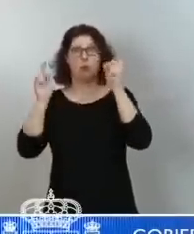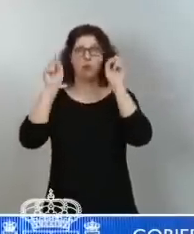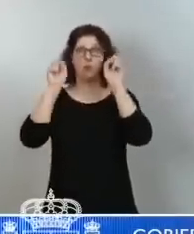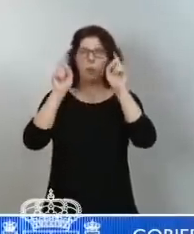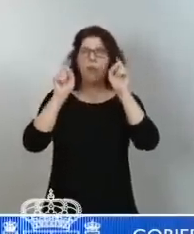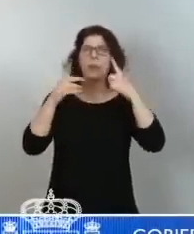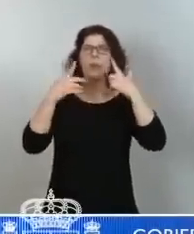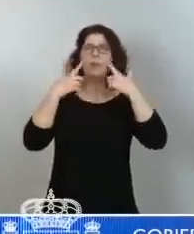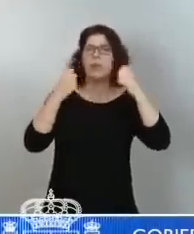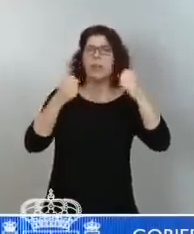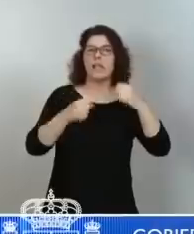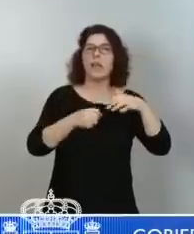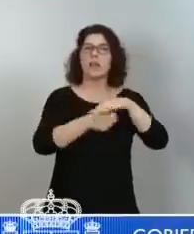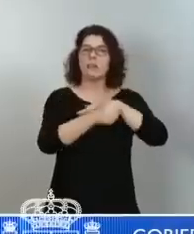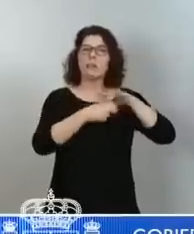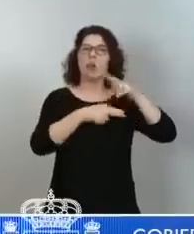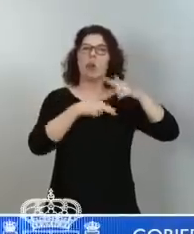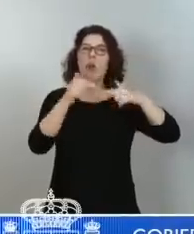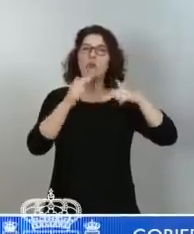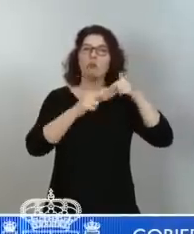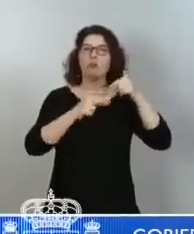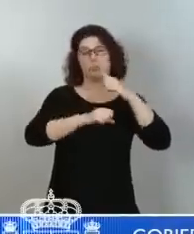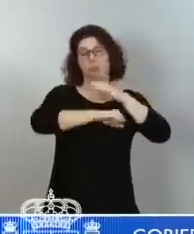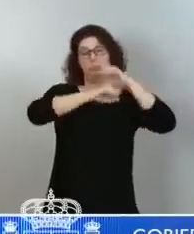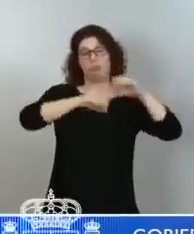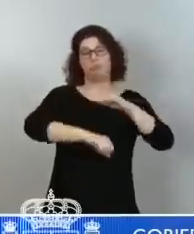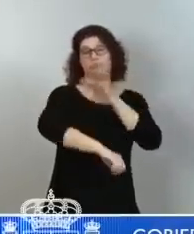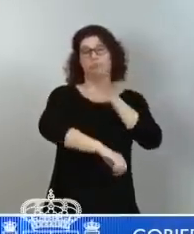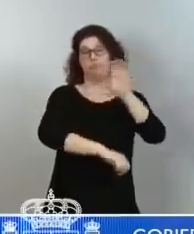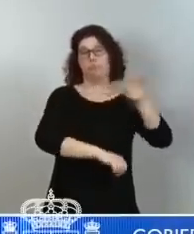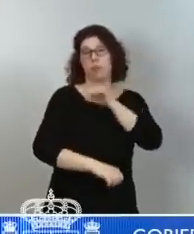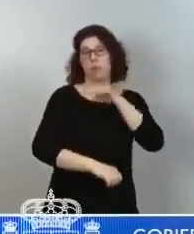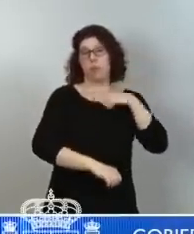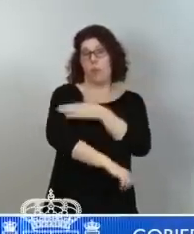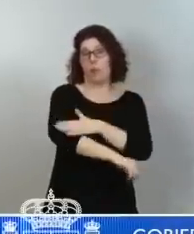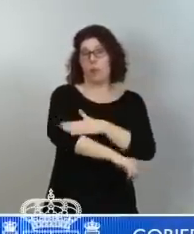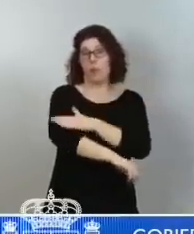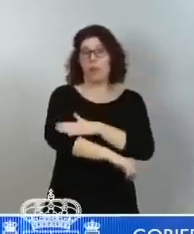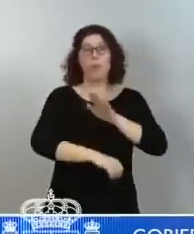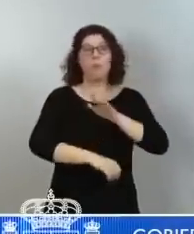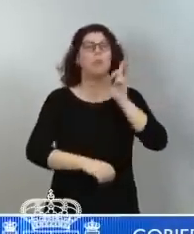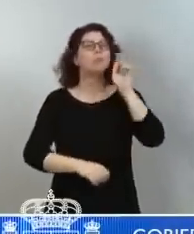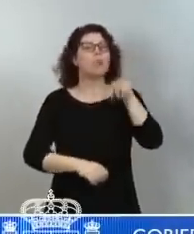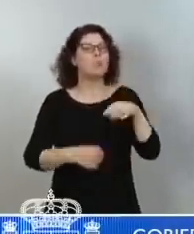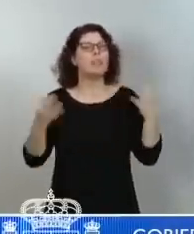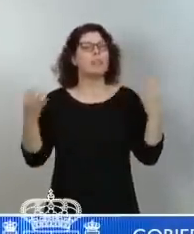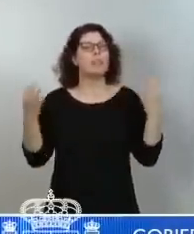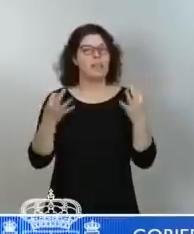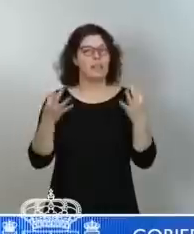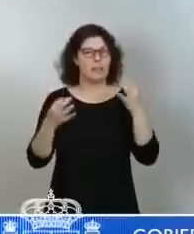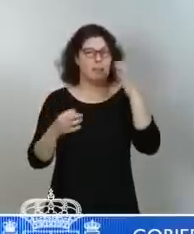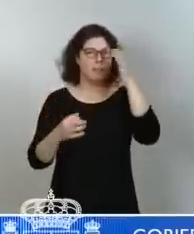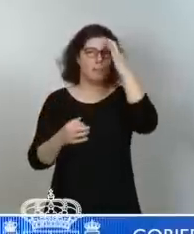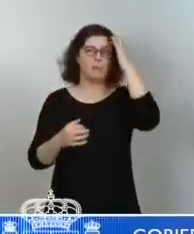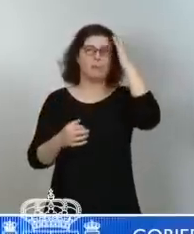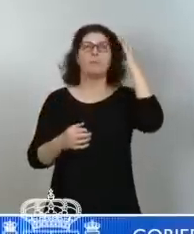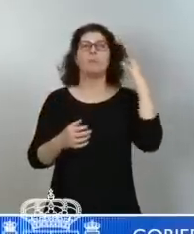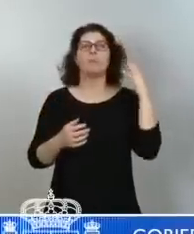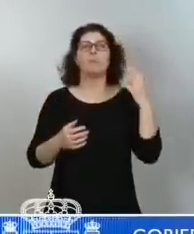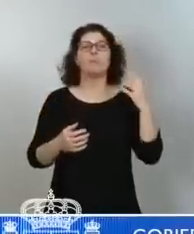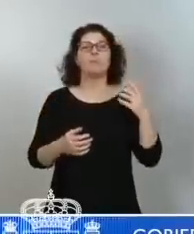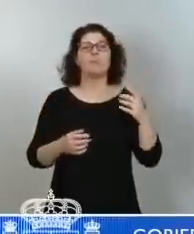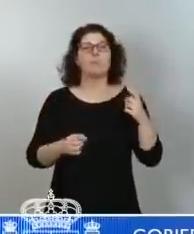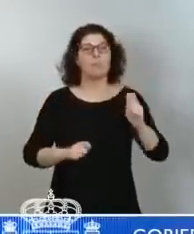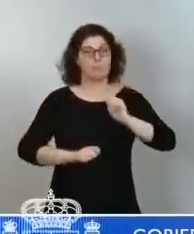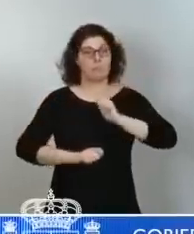de la construcción del Estado autonómico, pero también dejaron enormes debilidades en la estructura económica de